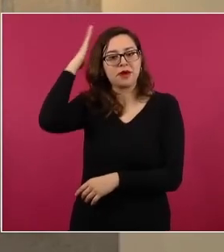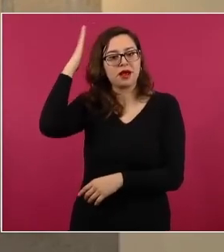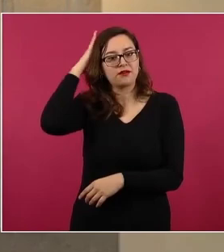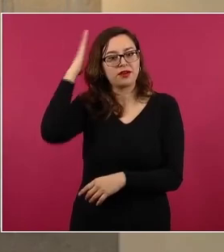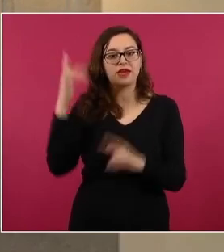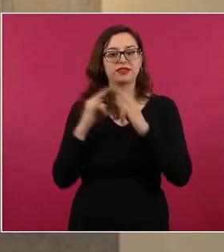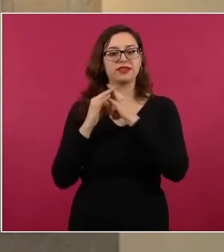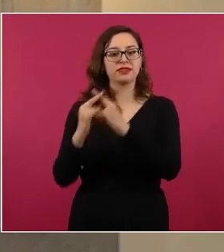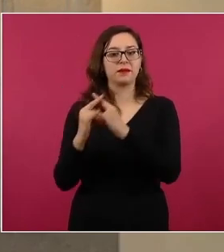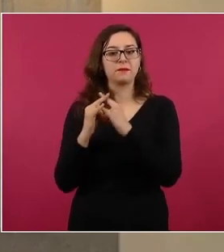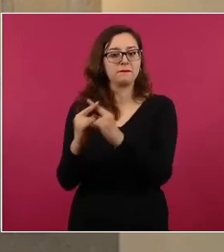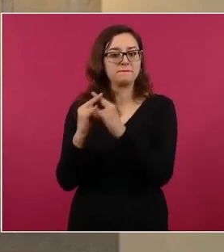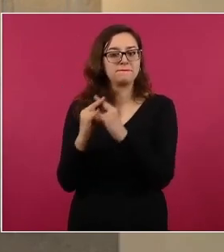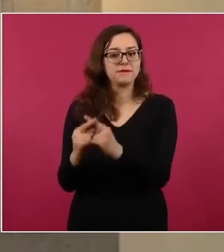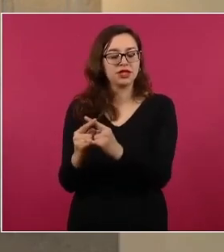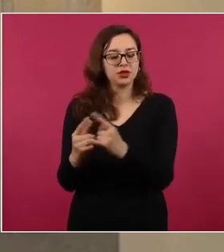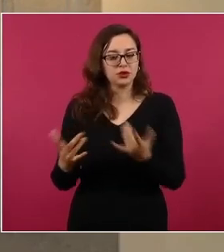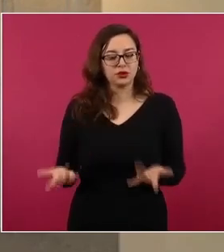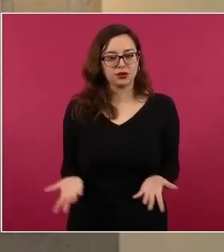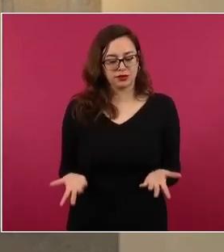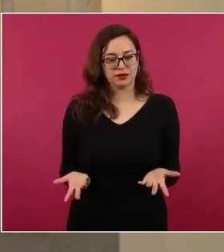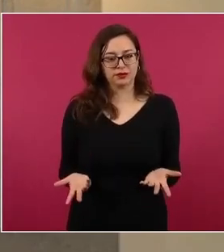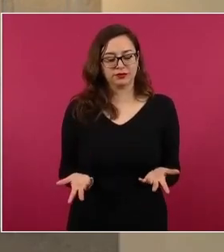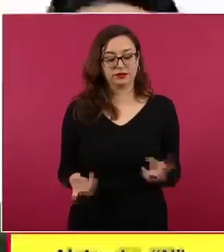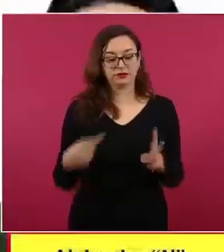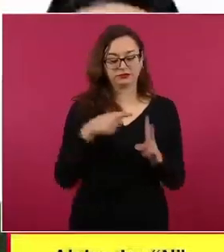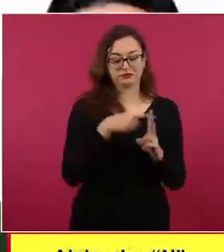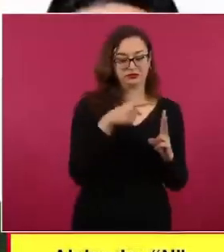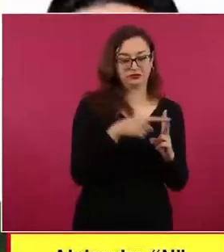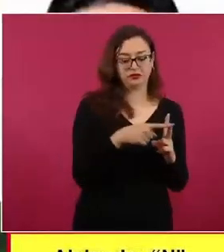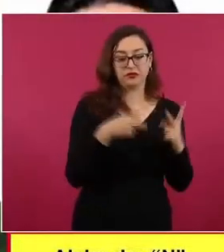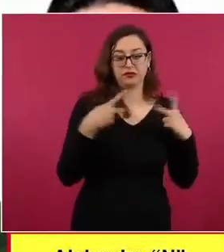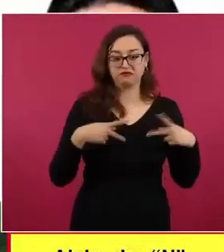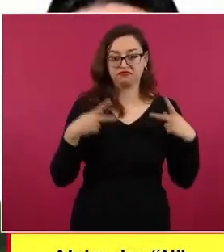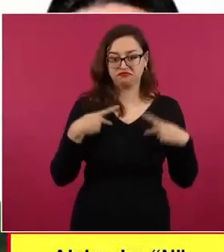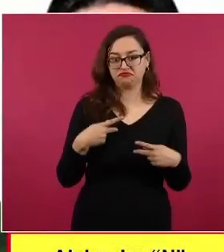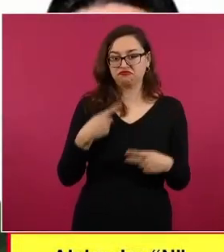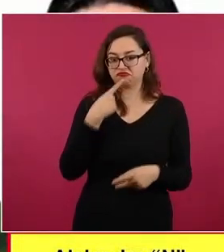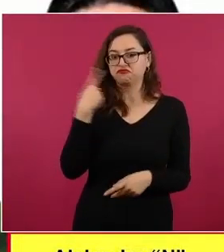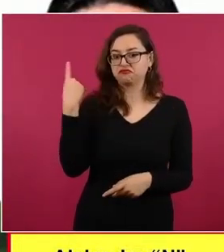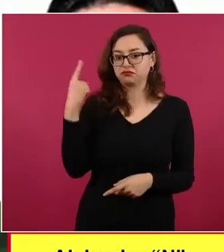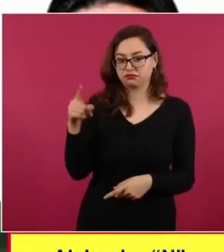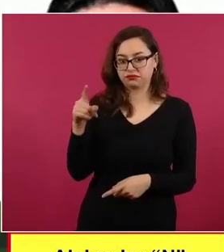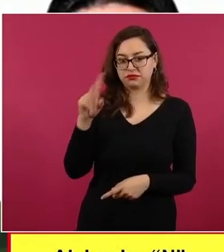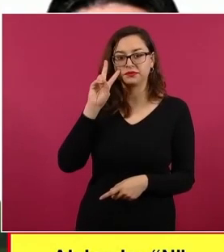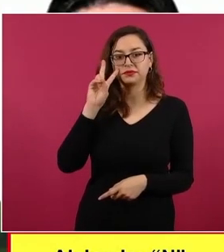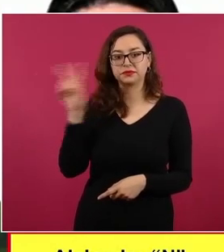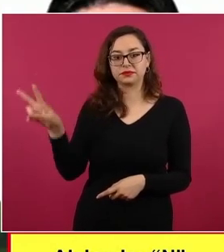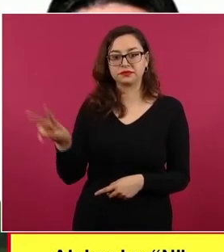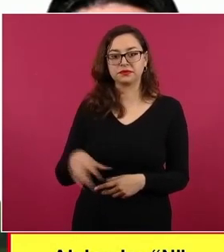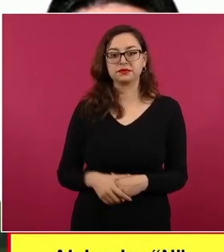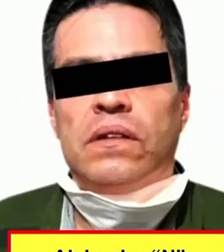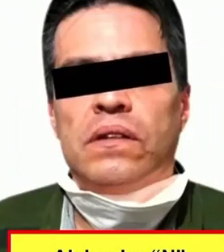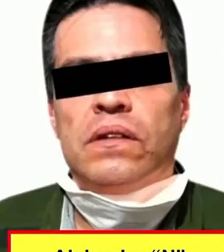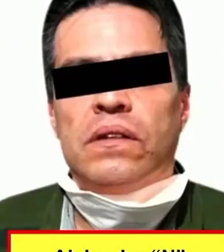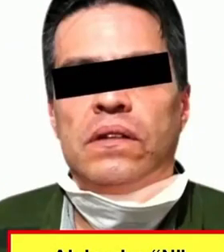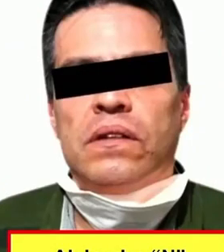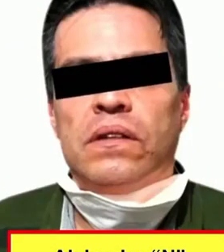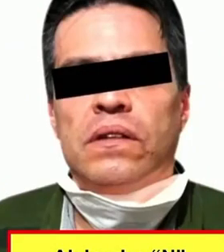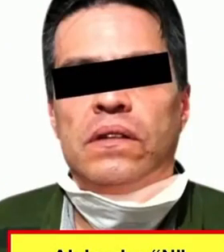Tepito. Estas dos personas promovieron que se inaplique el artículo 19